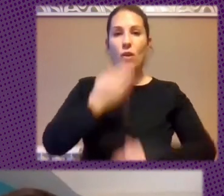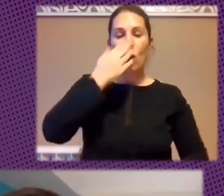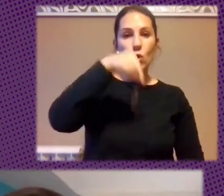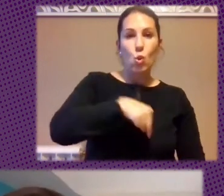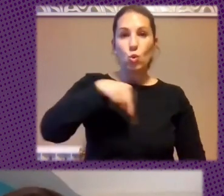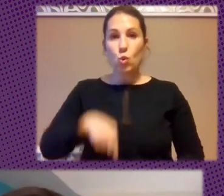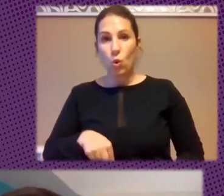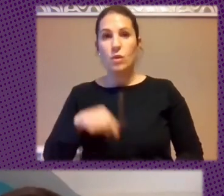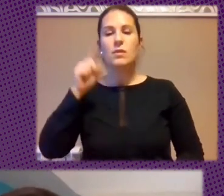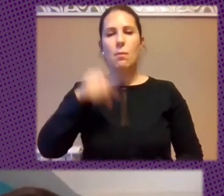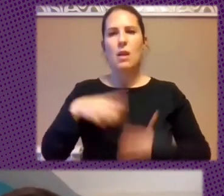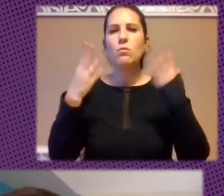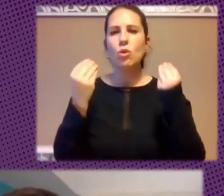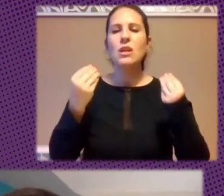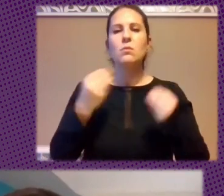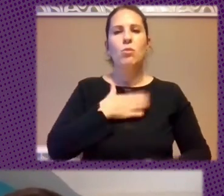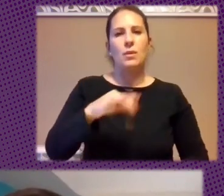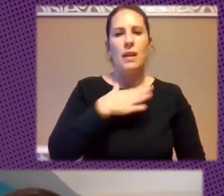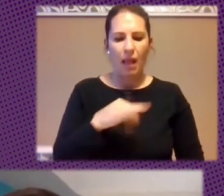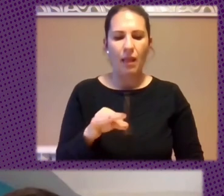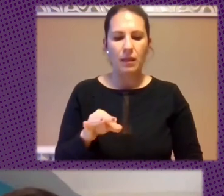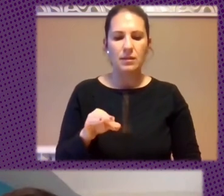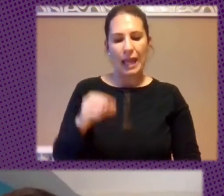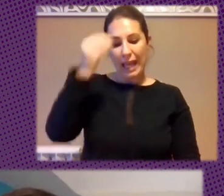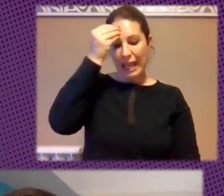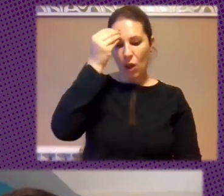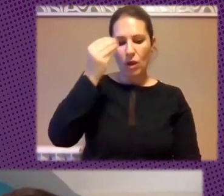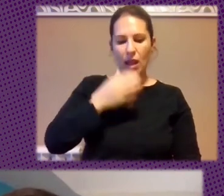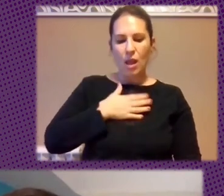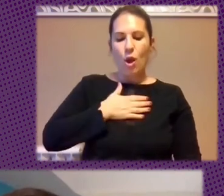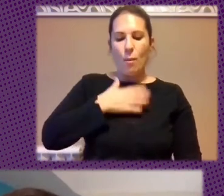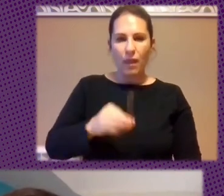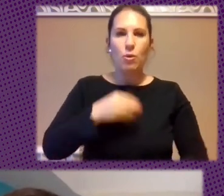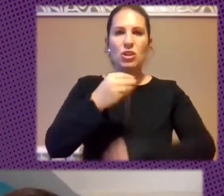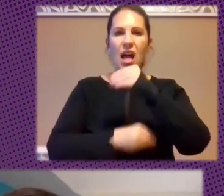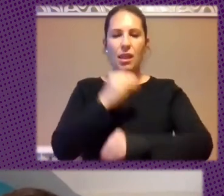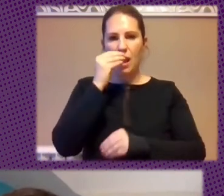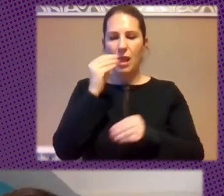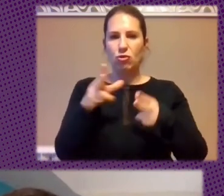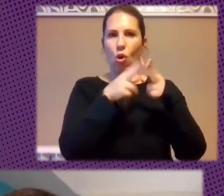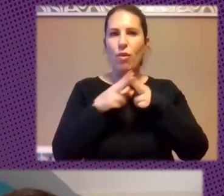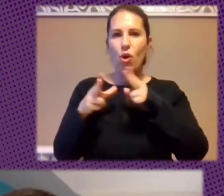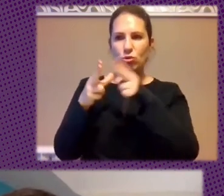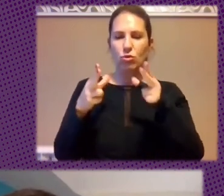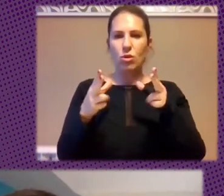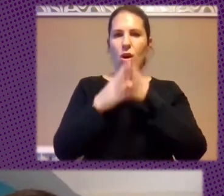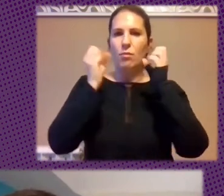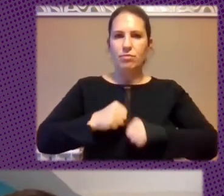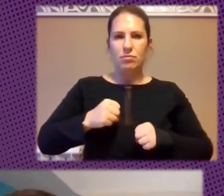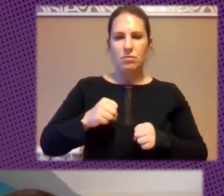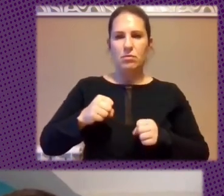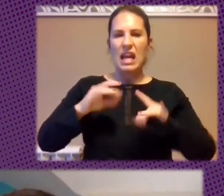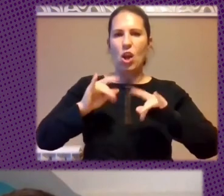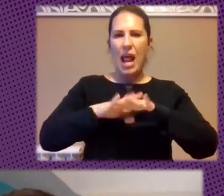Muchísimas Posibilidades O sea Creo Que Podemos Hacer Partnerships Regionales Reales Donde